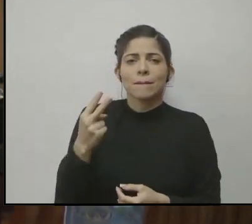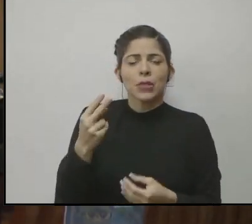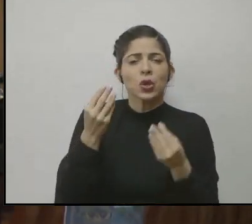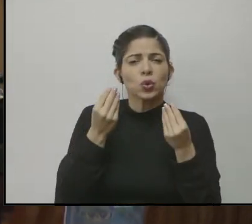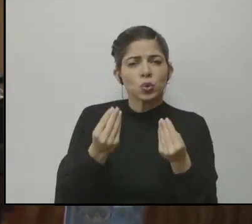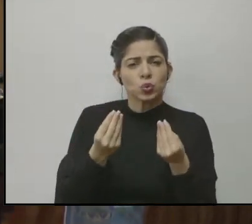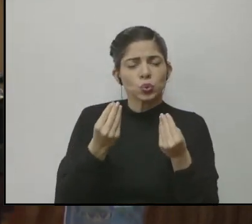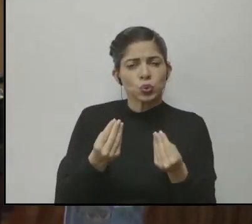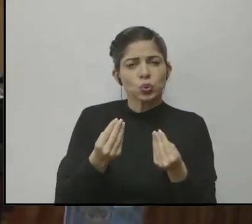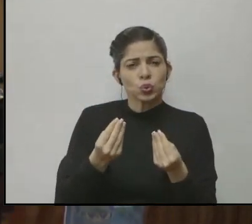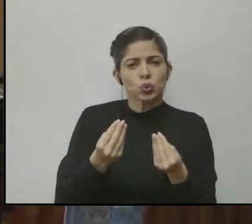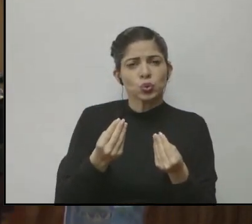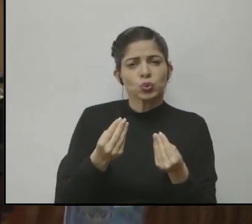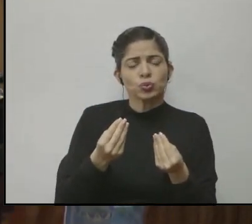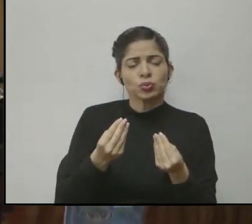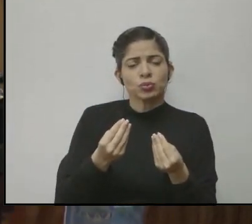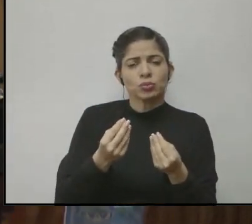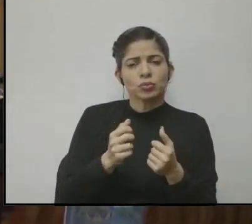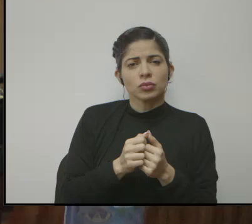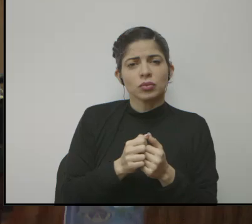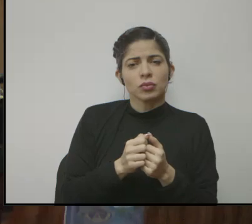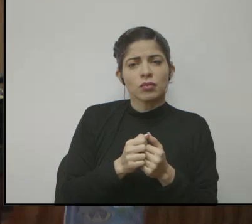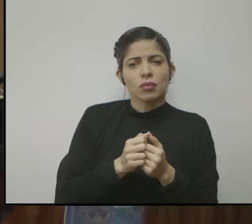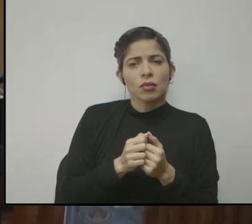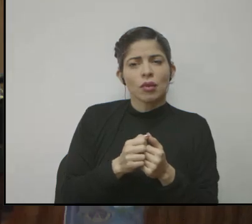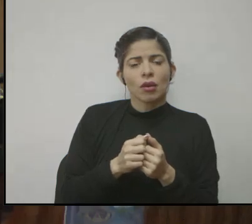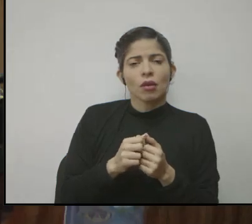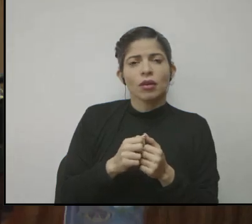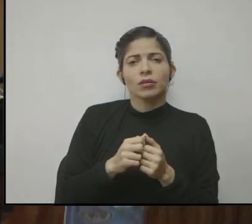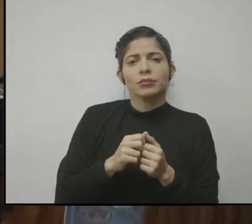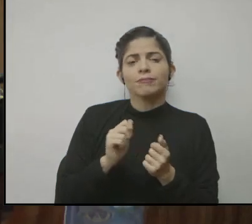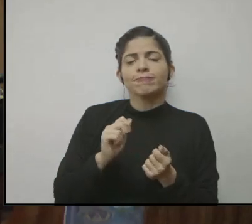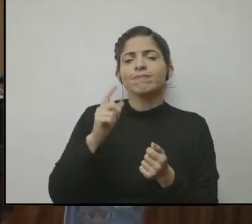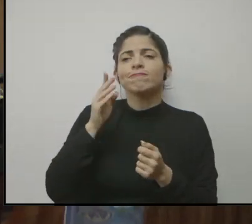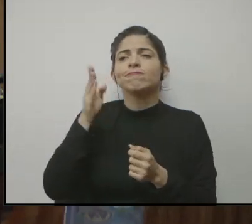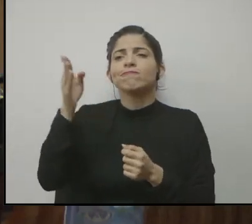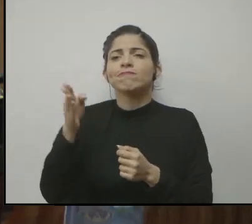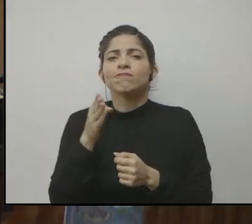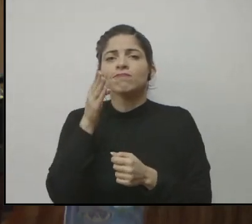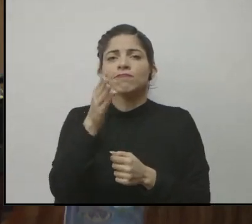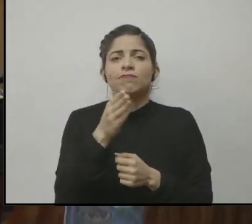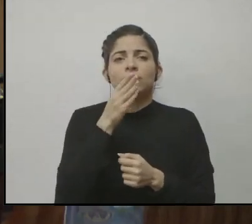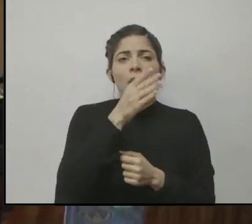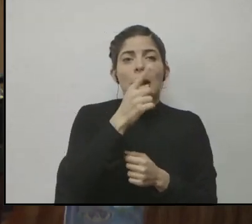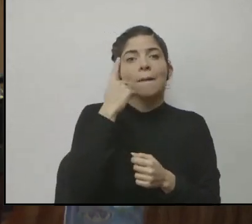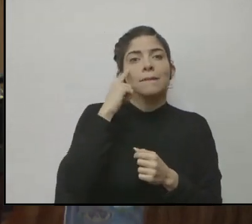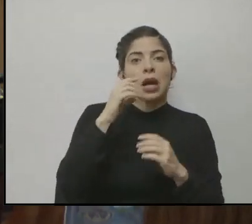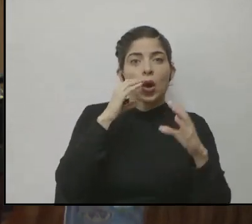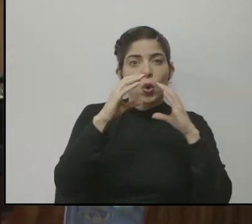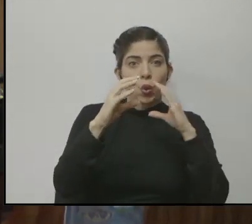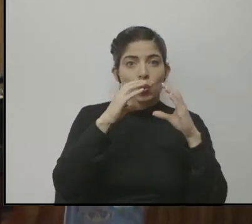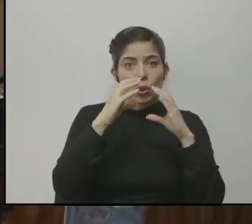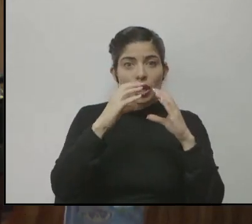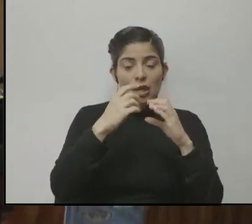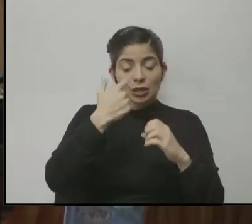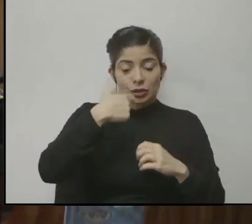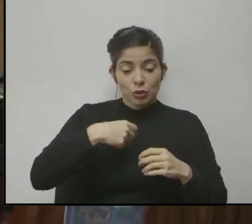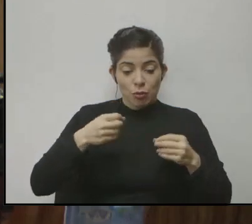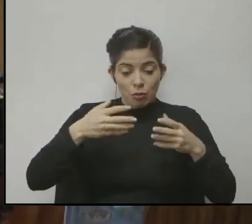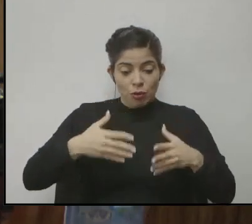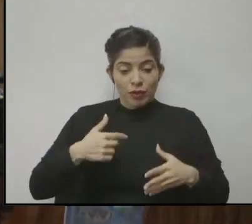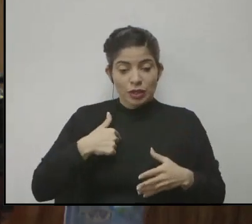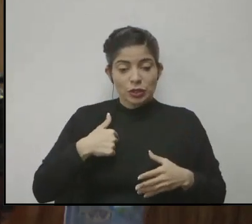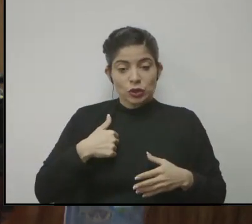muchos se han movilizado para que la comunicación con los centros y con los educadores